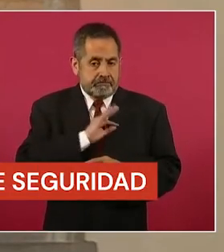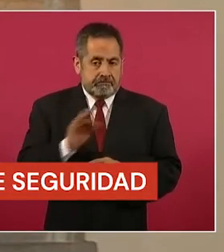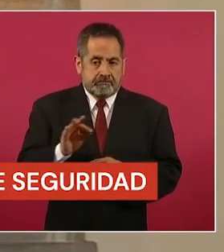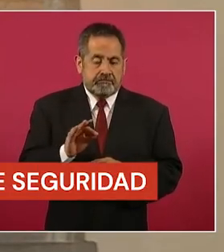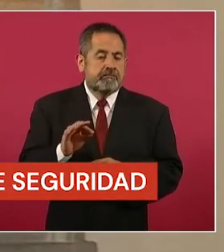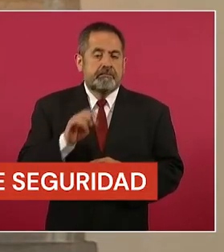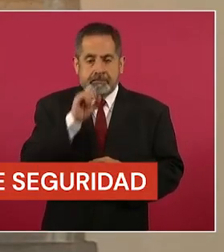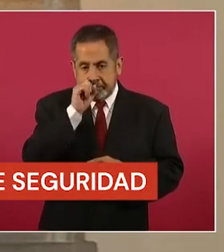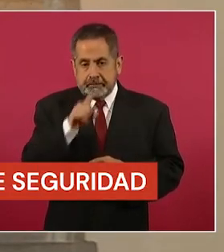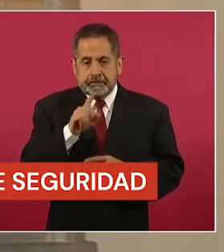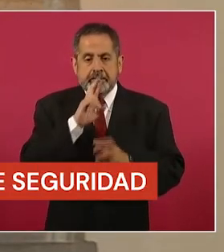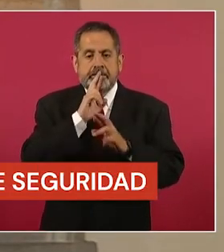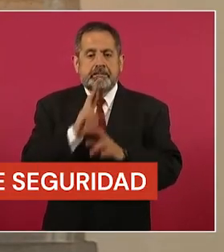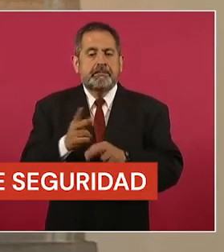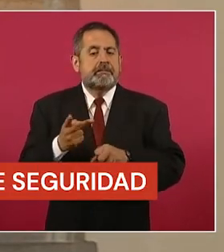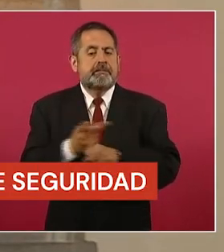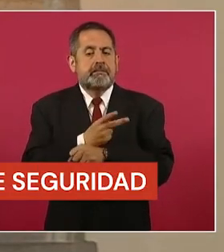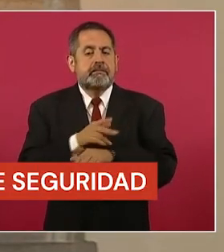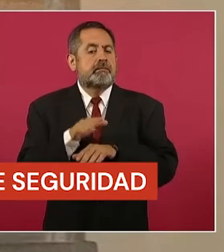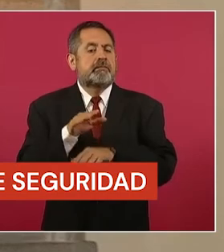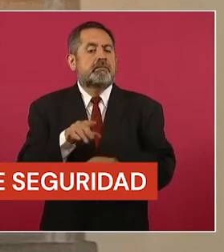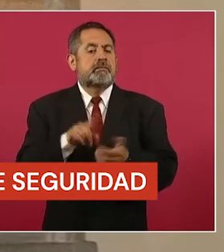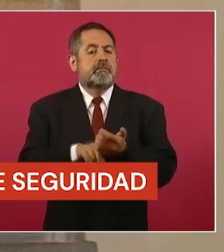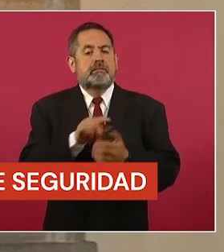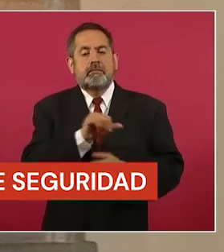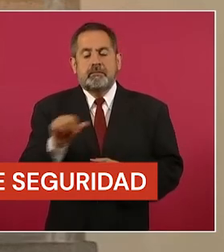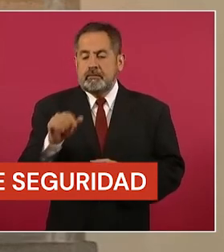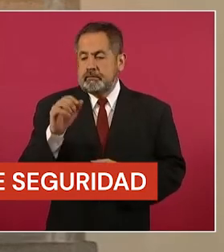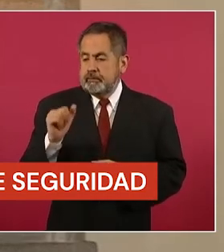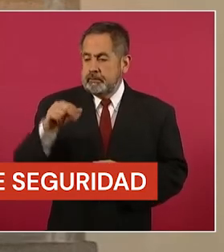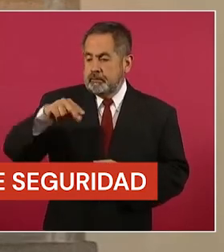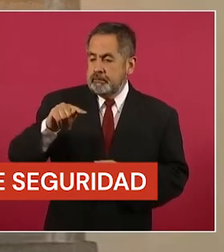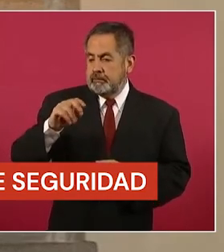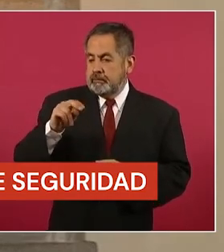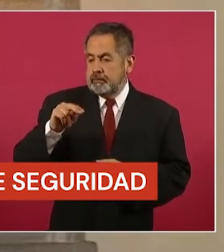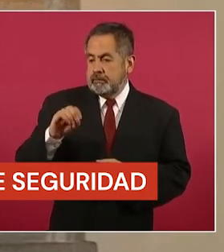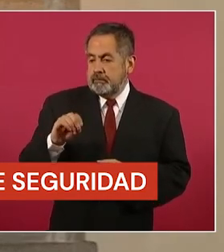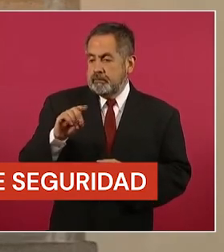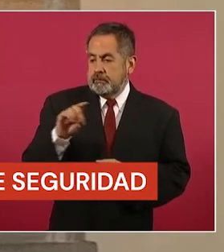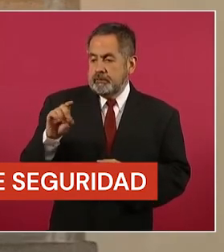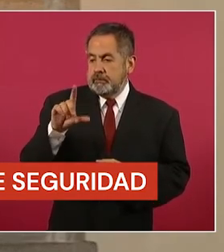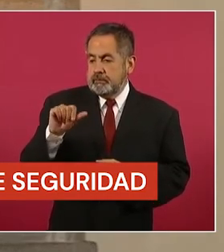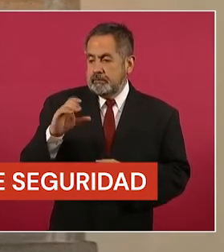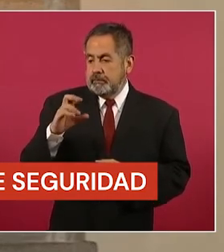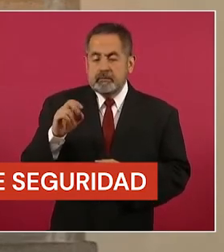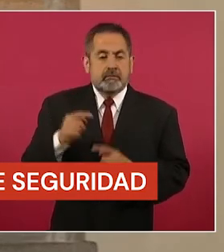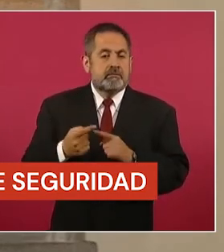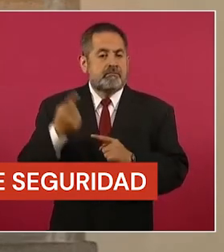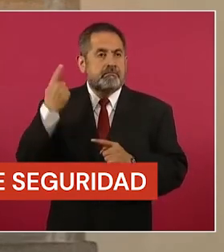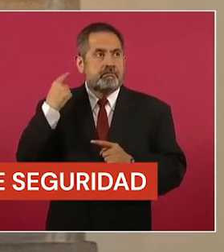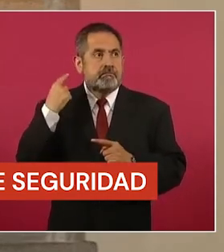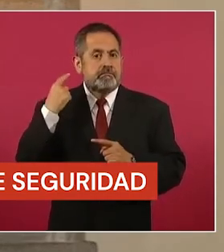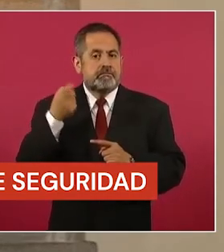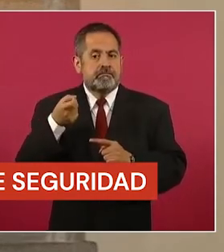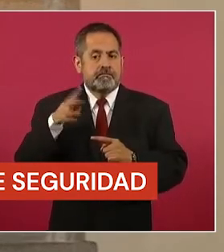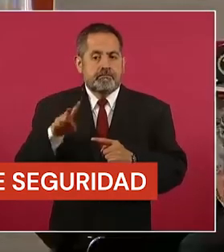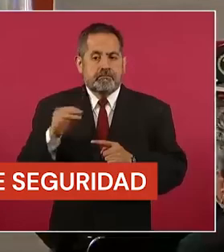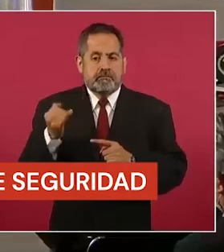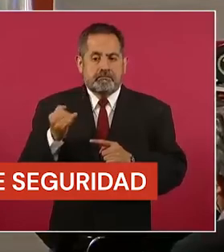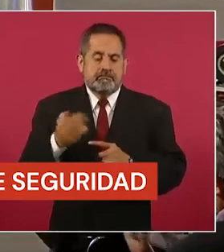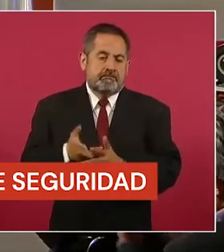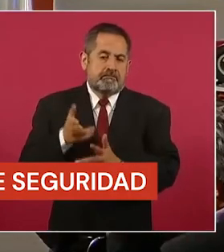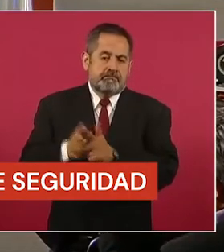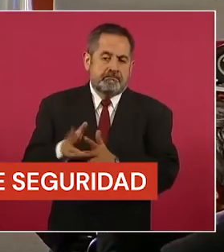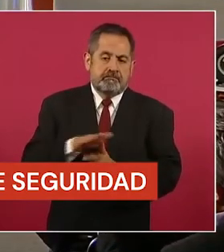ofrecer un resultado con relación al caso de Antonio de la Cruz quien fue privado de la vida el pasado 29 de junio